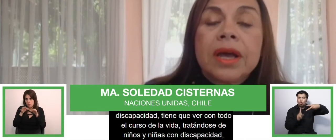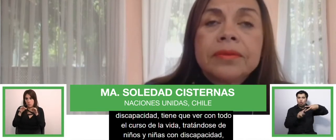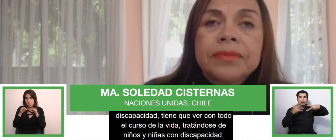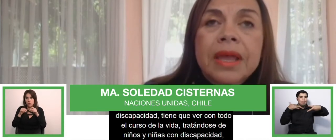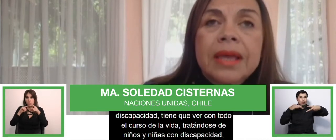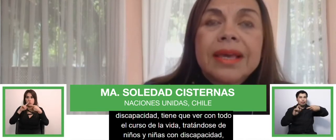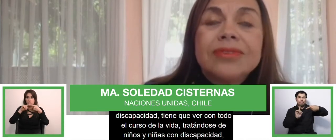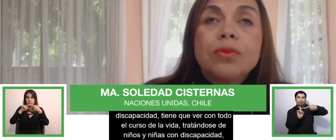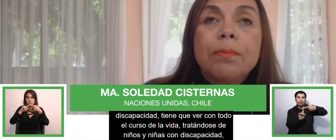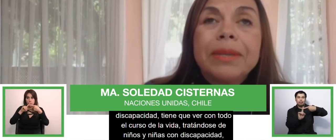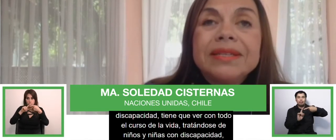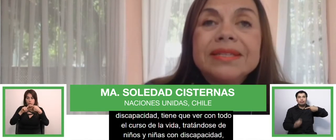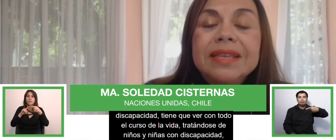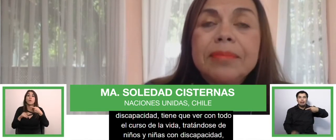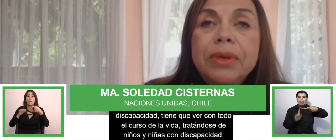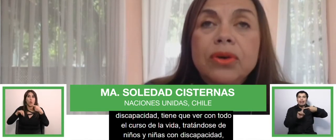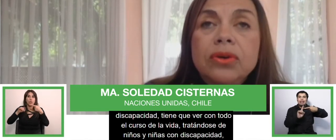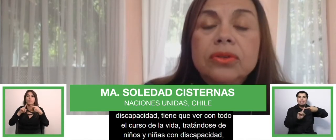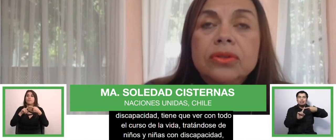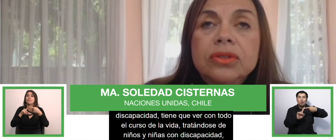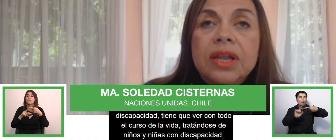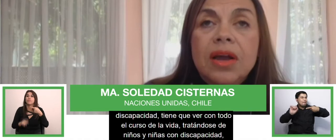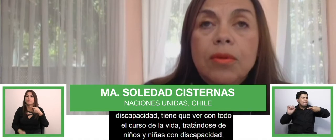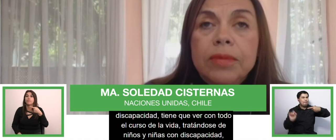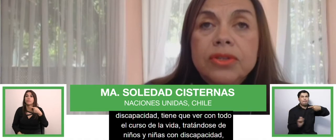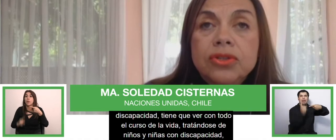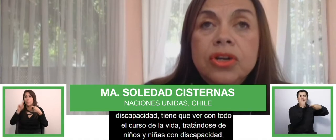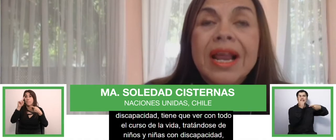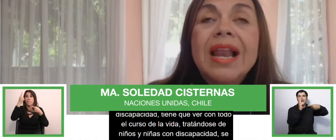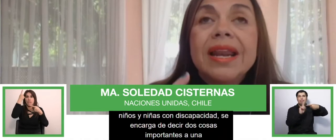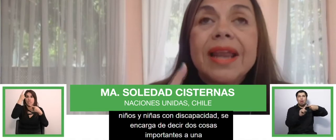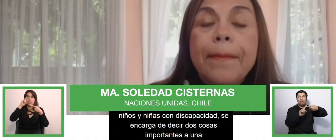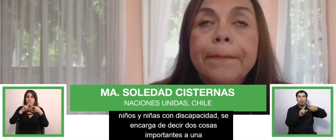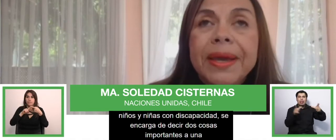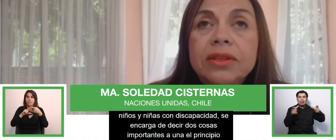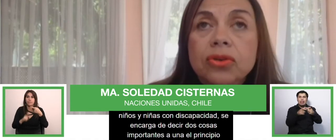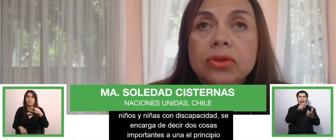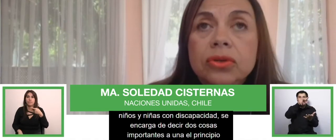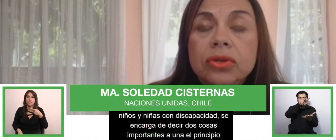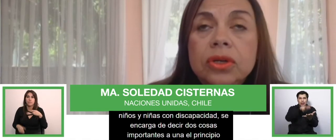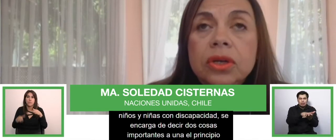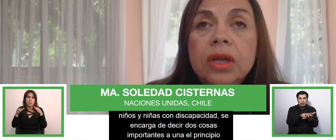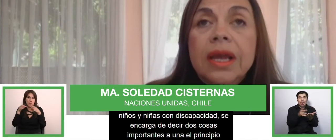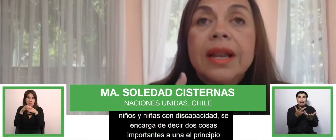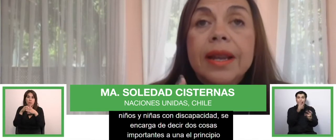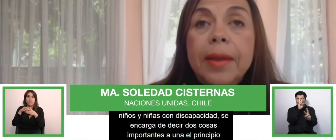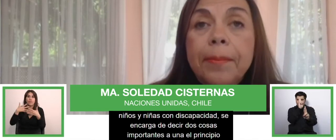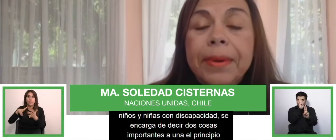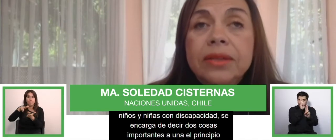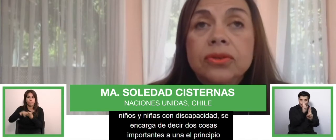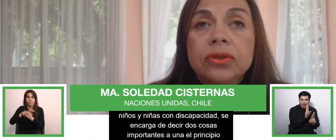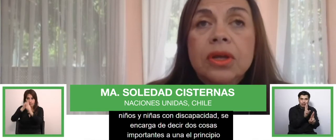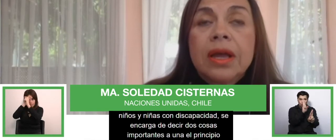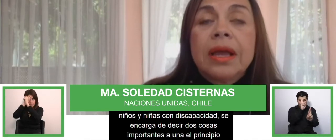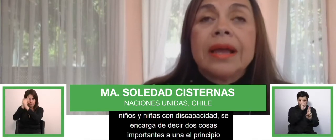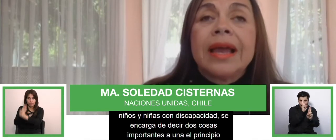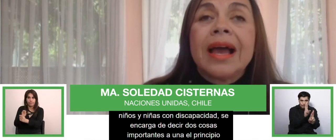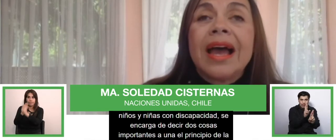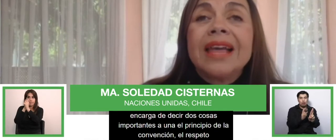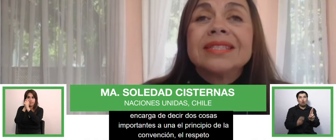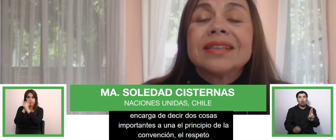Una, que es un principio de la convención, el respeto, el respeto